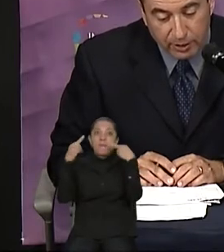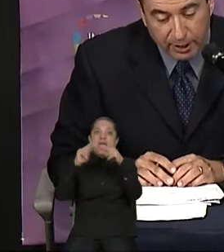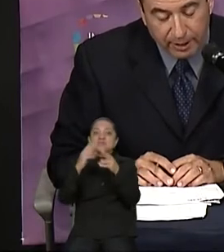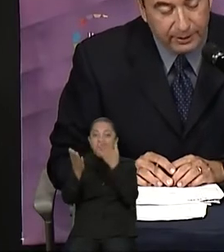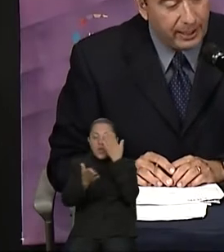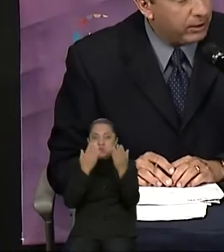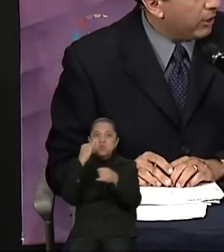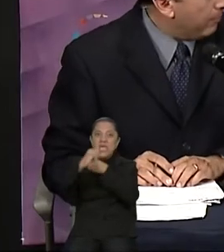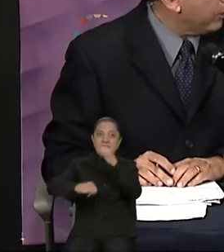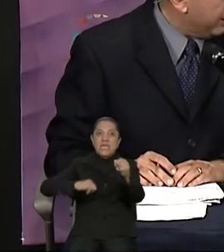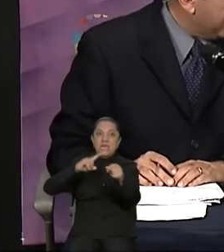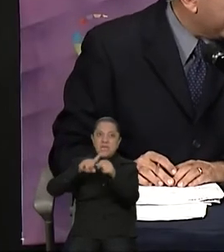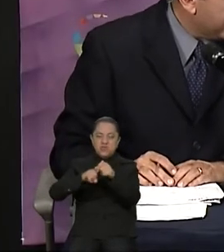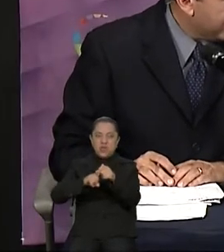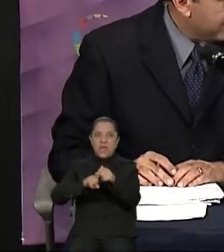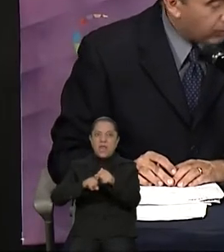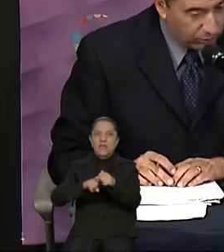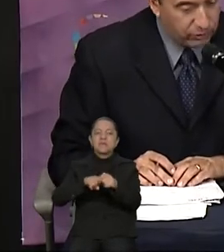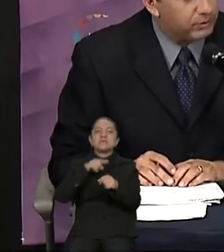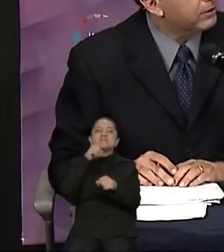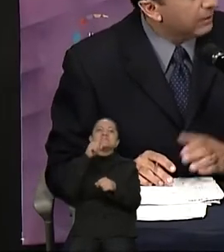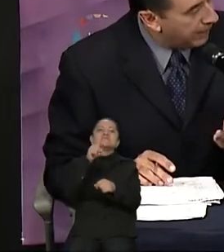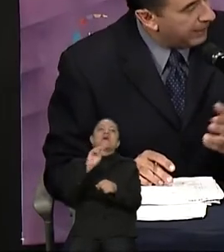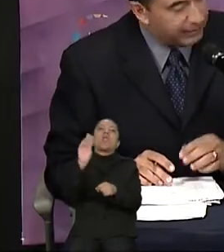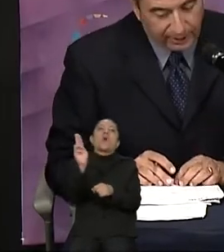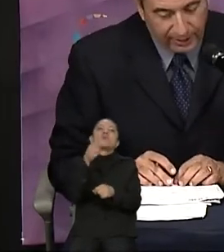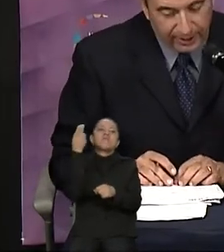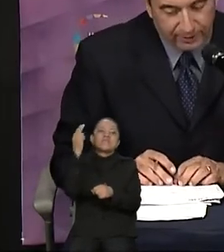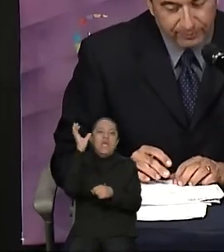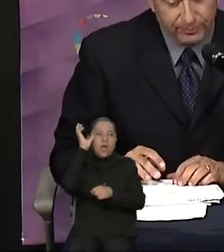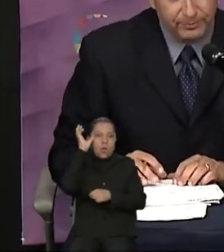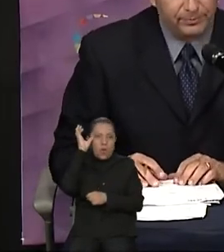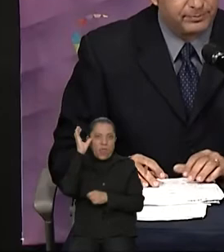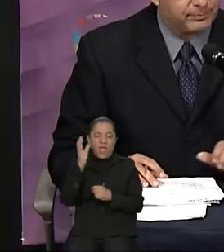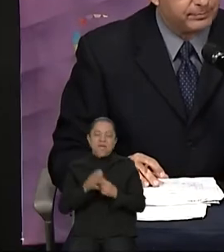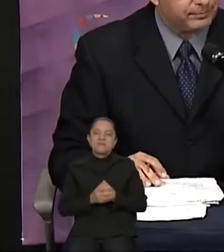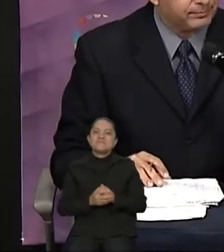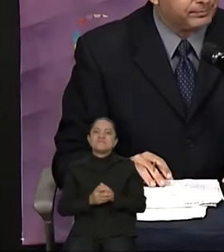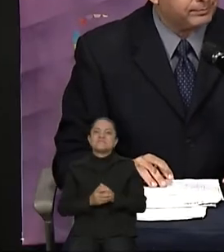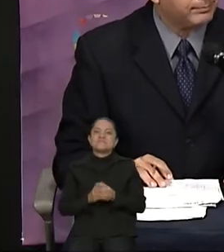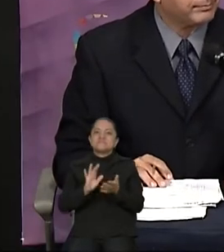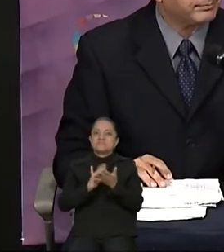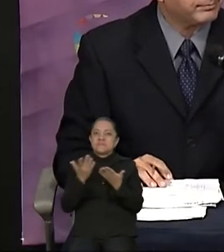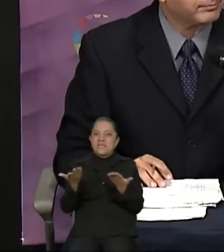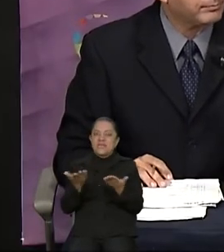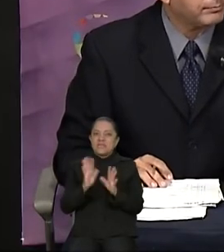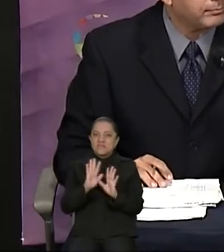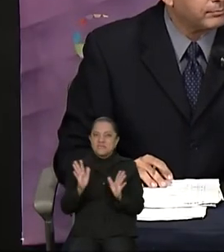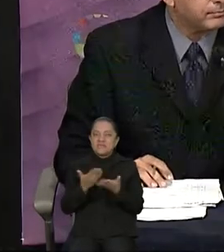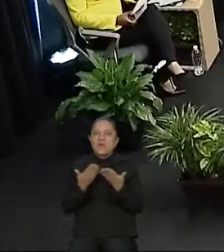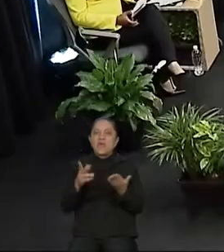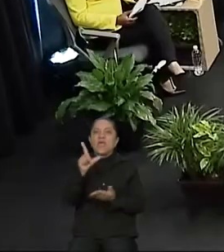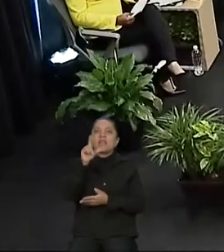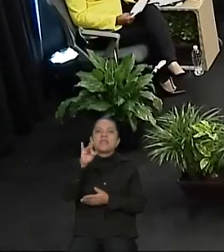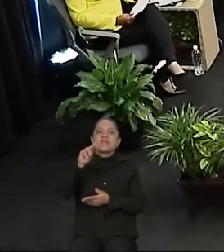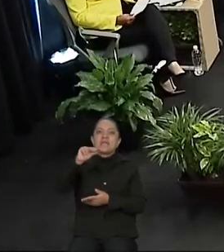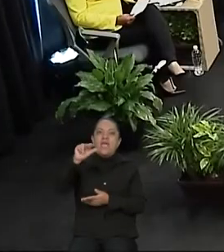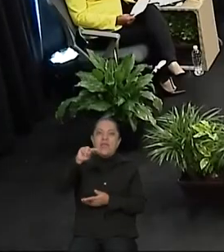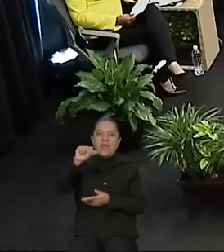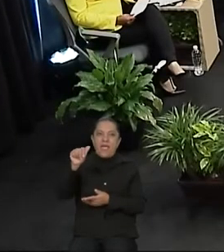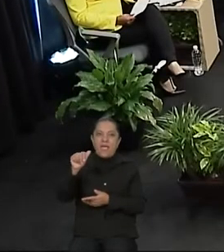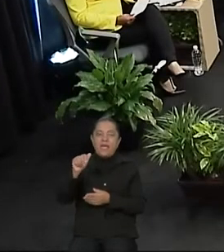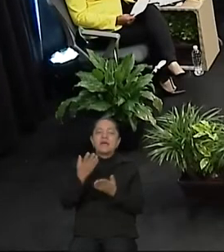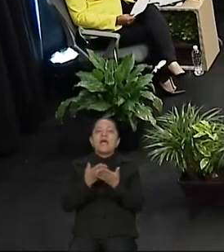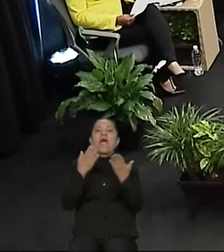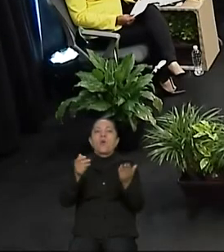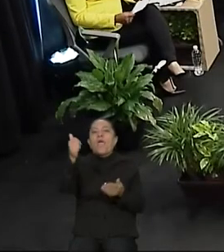Yonsei de Corea. Muy gentil, doctor. Gracias, doctor. Ahora es momento de las réplicas en donde los candidatos